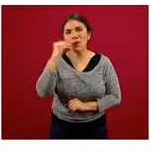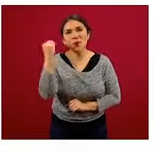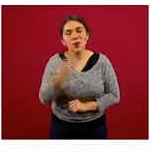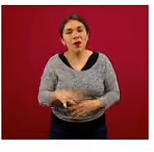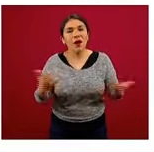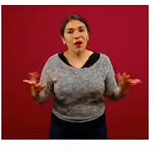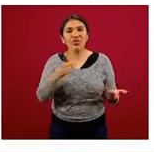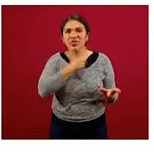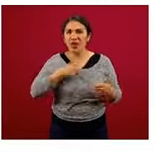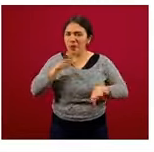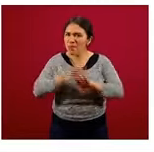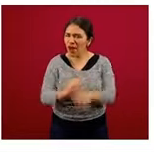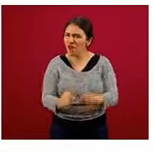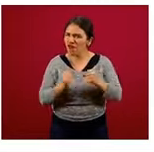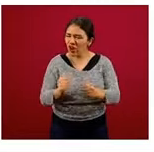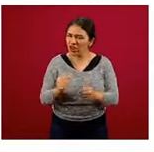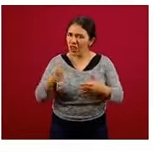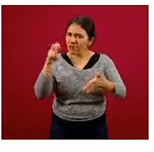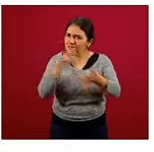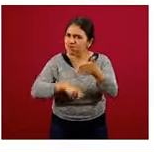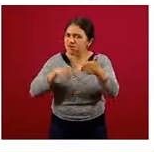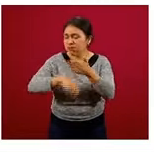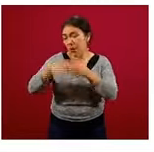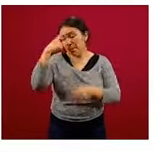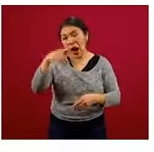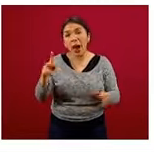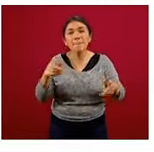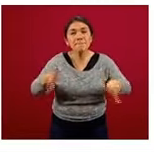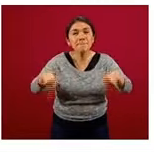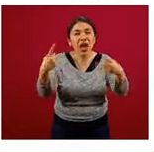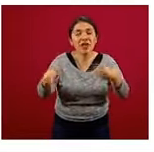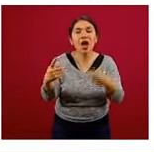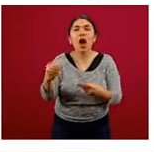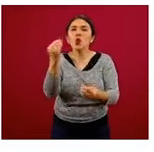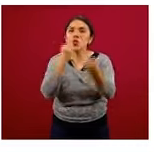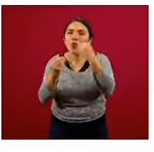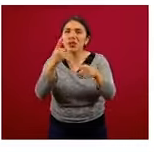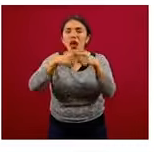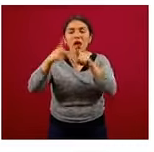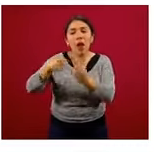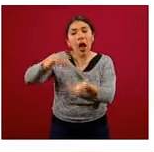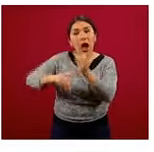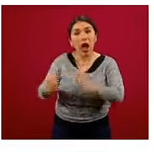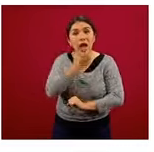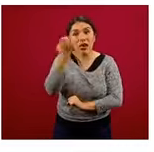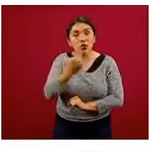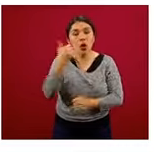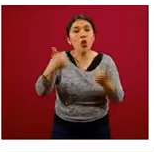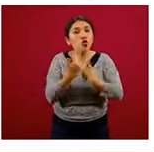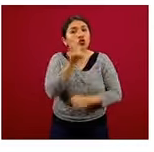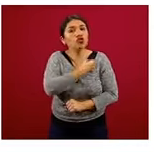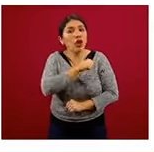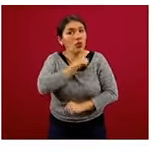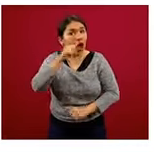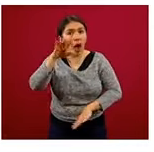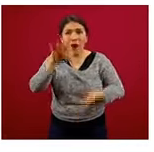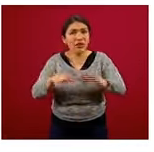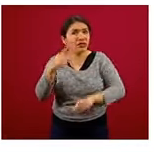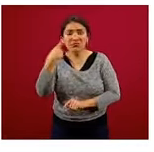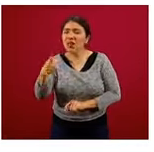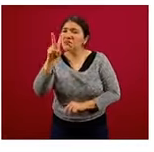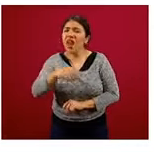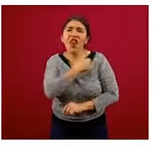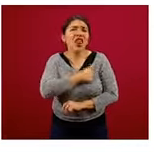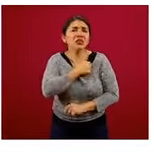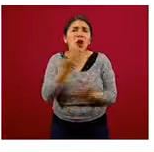Tenemos que fortalecer los lineamientos de venta de alimentos y bebidas saludables dentro de las escuelas que lamentablemente no se aplican.